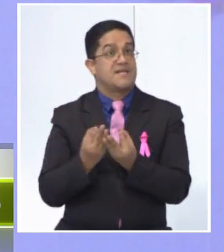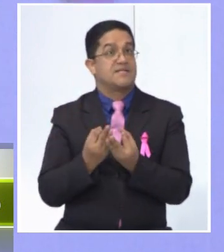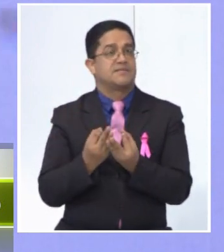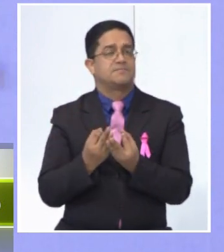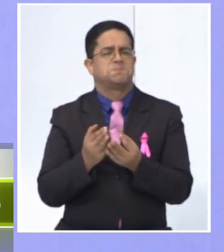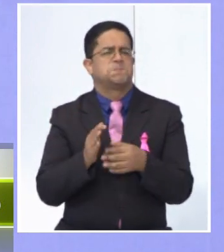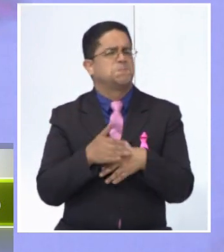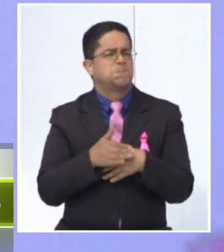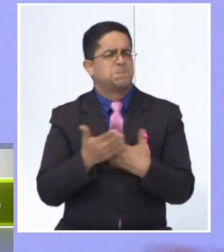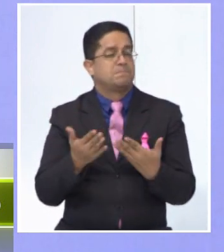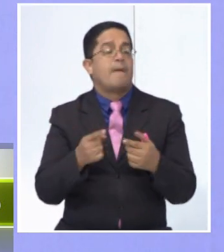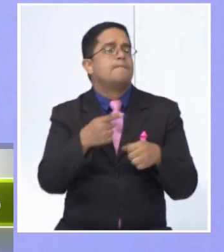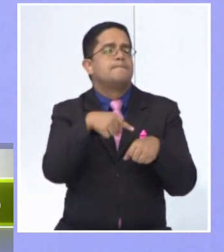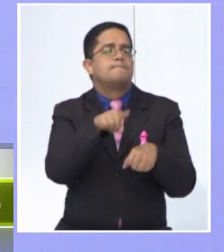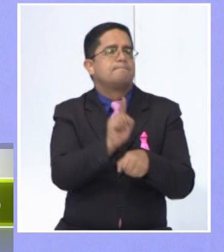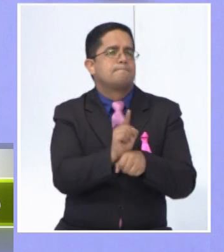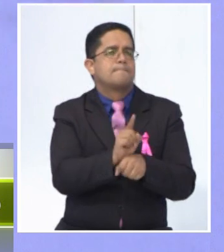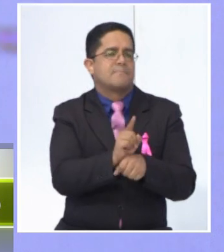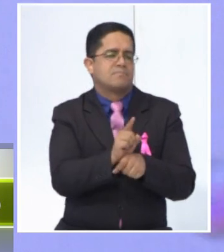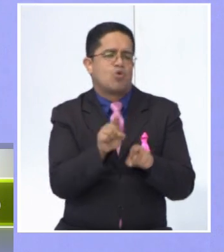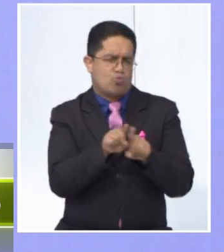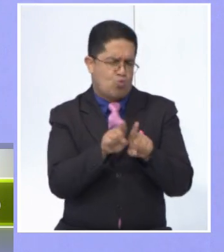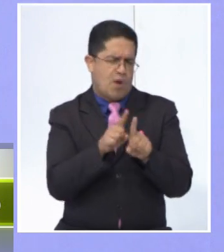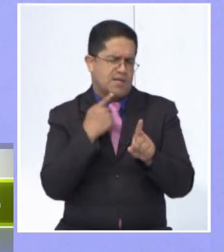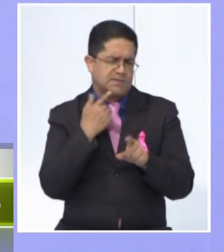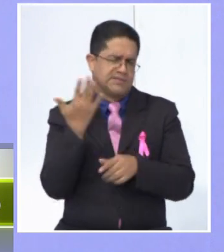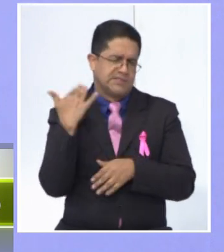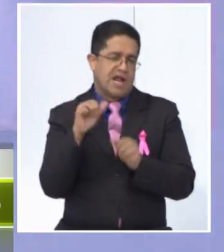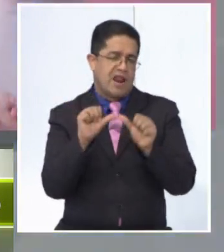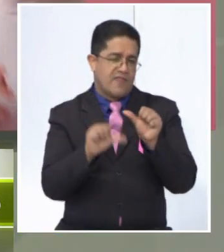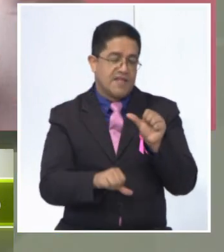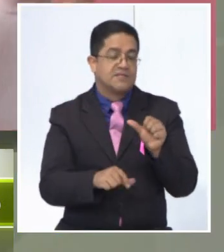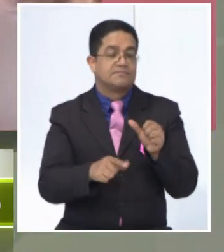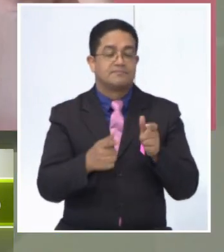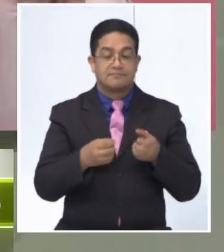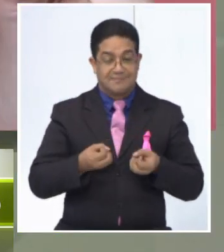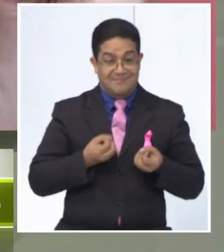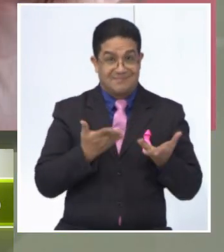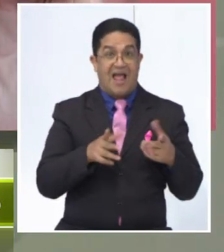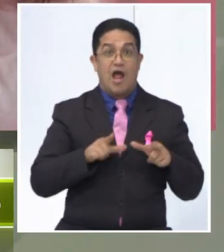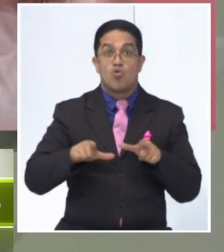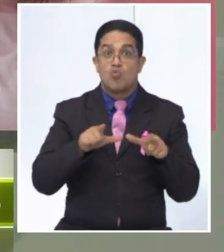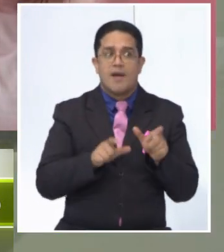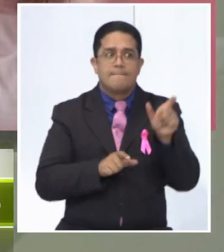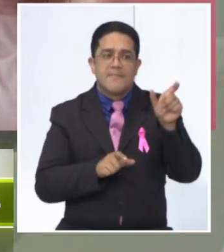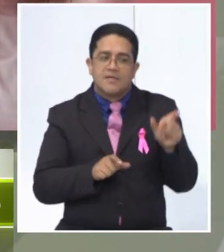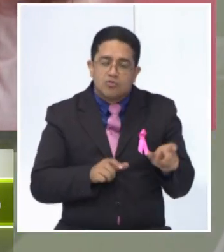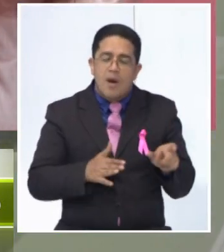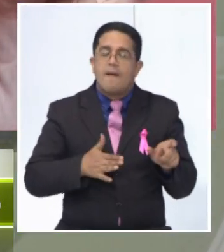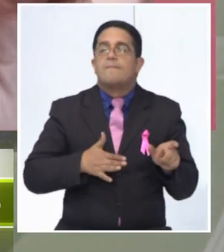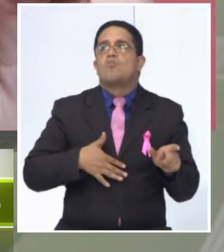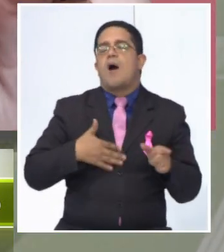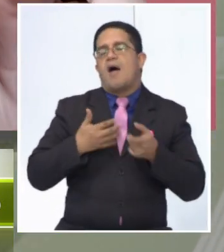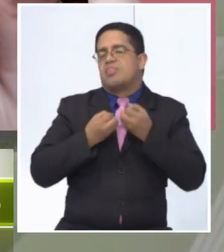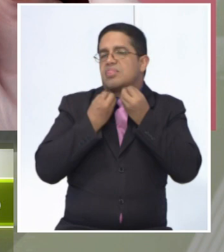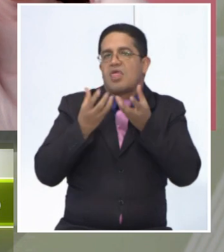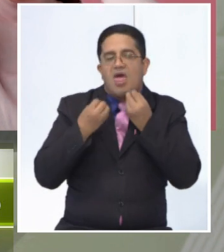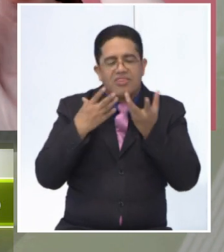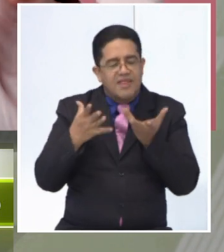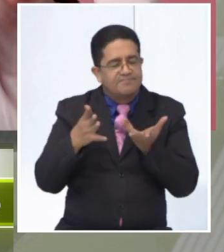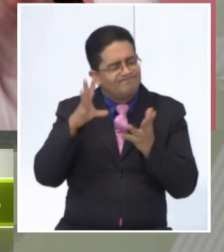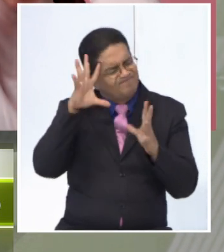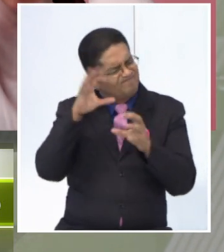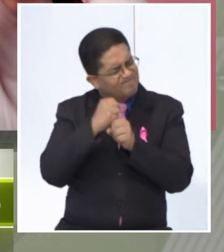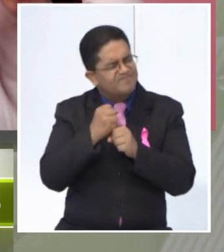Principalmente, como hemos comentado, darle un espacio para que el paciente pueda hablar con confianza sobre sus